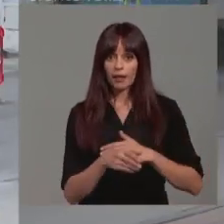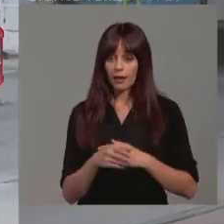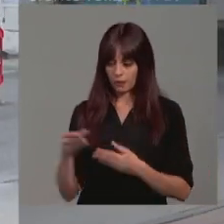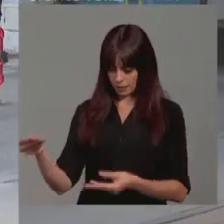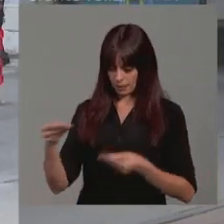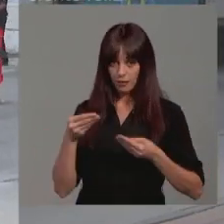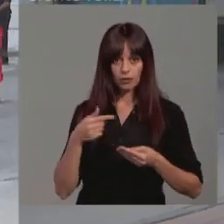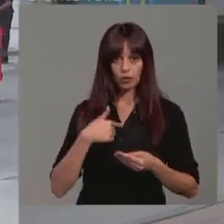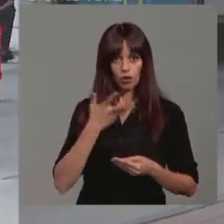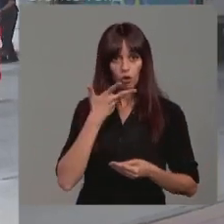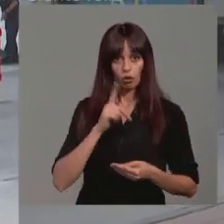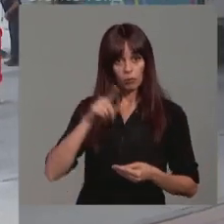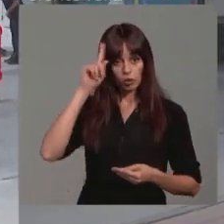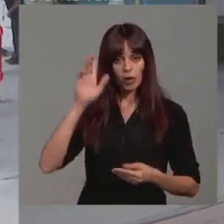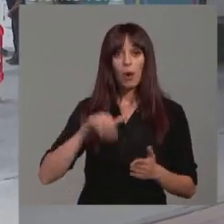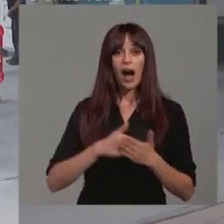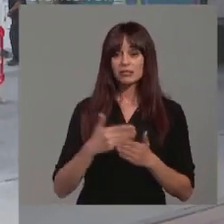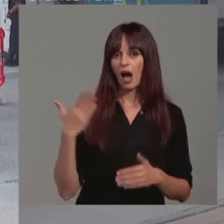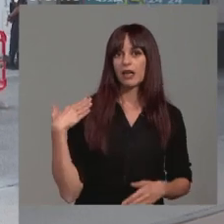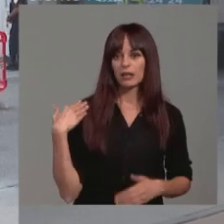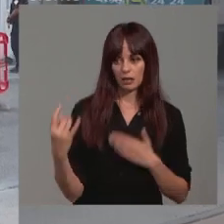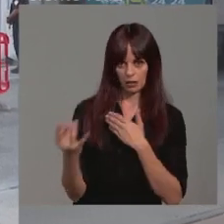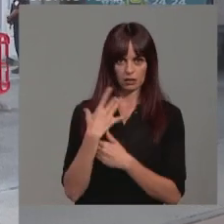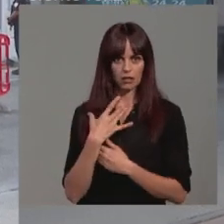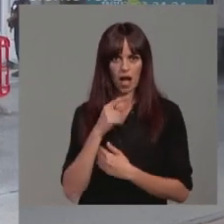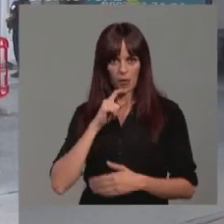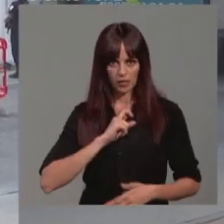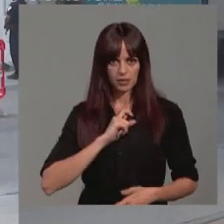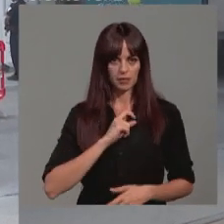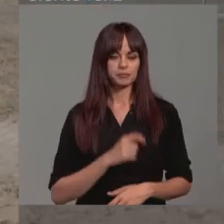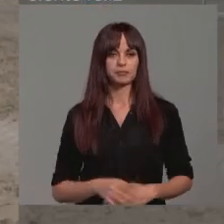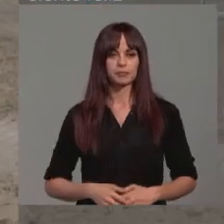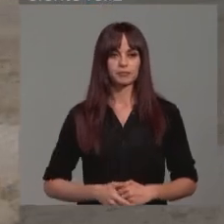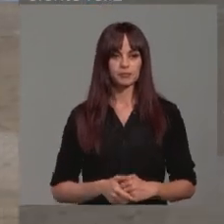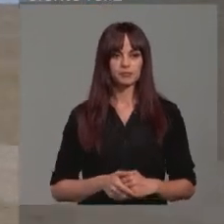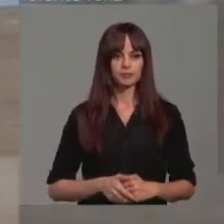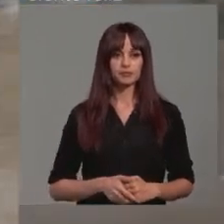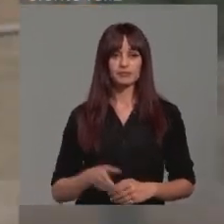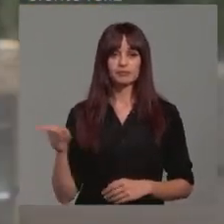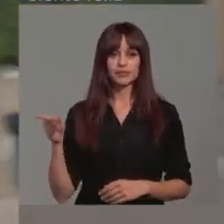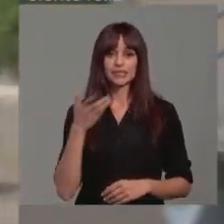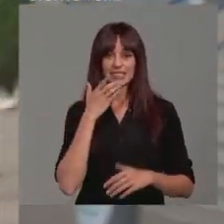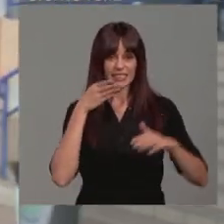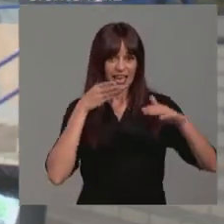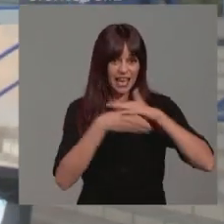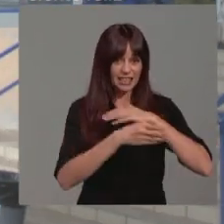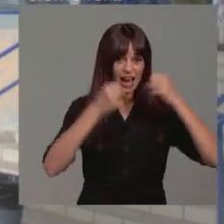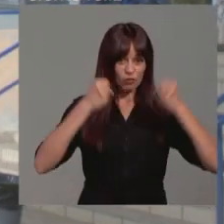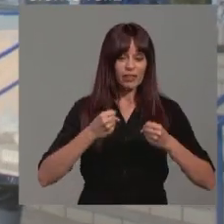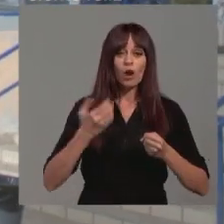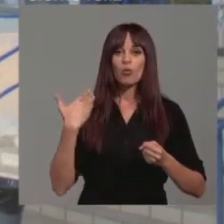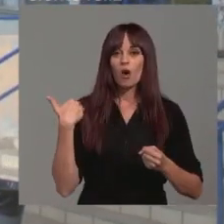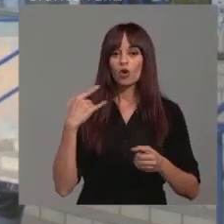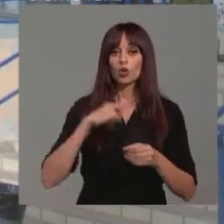hemos tenido conocimiento hasta el día de ayer, que se nos ha notificado. Recordar que la entrada forzosa sucedió el lunes